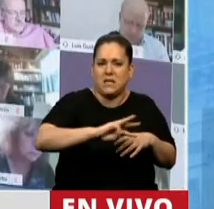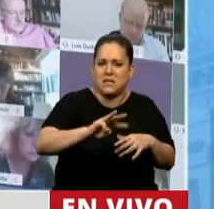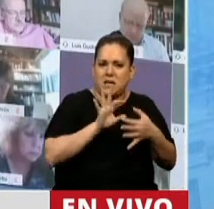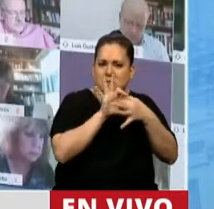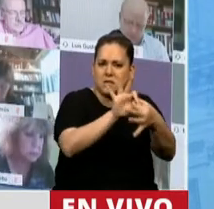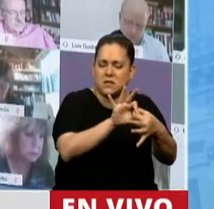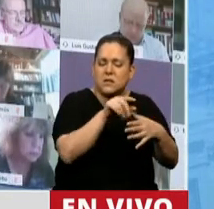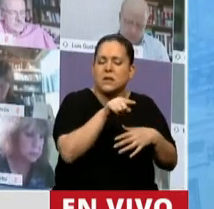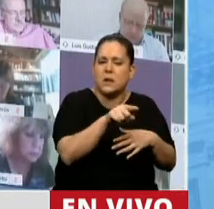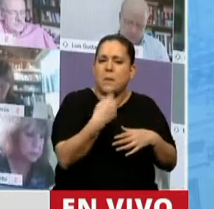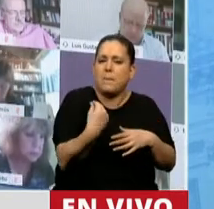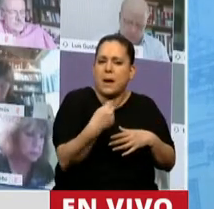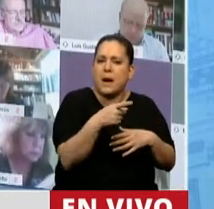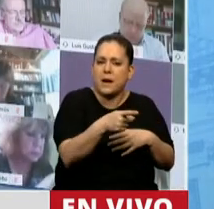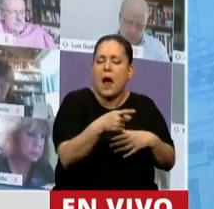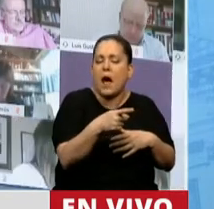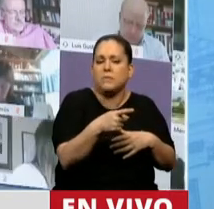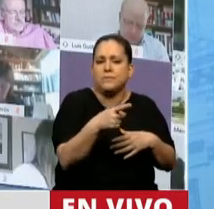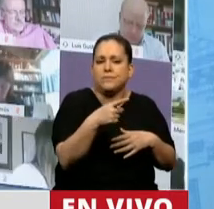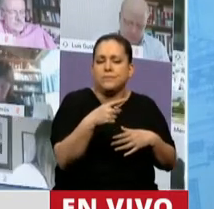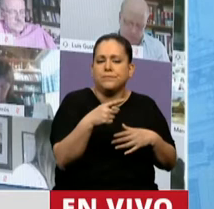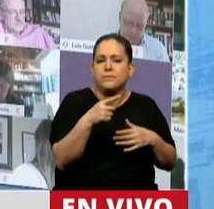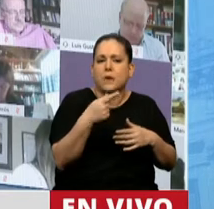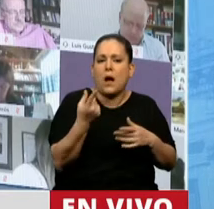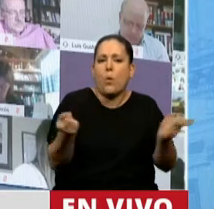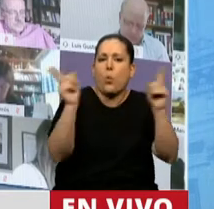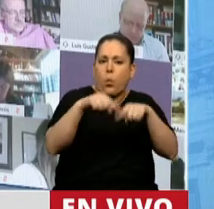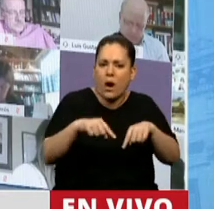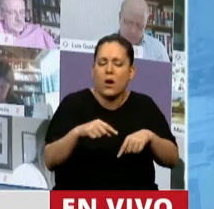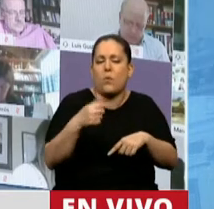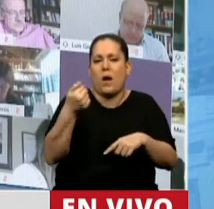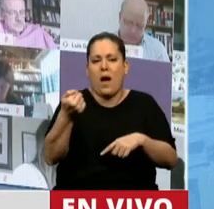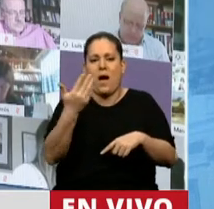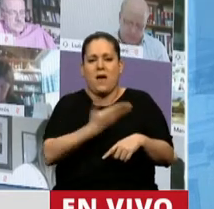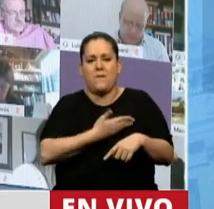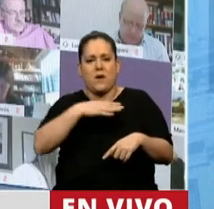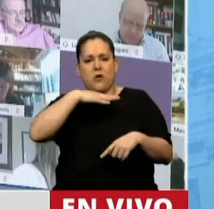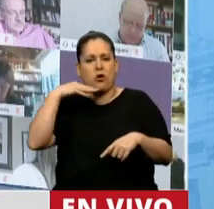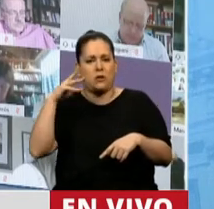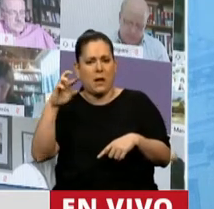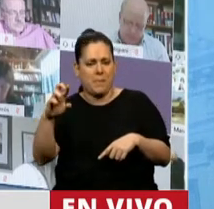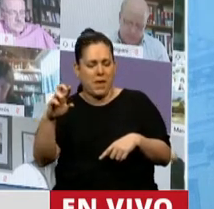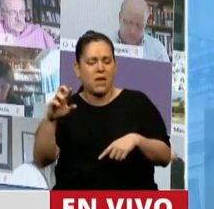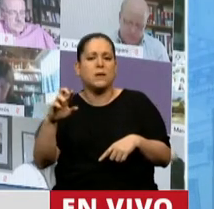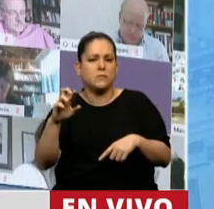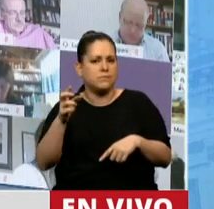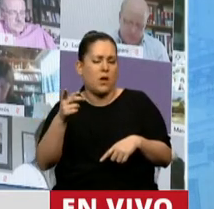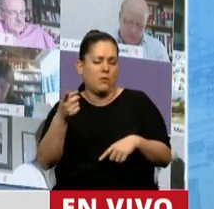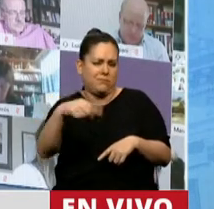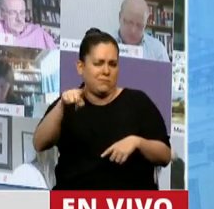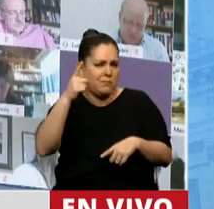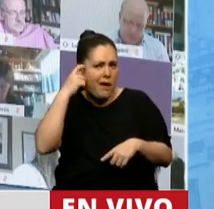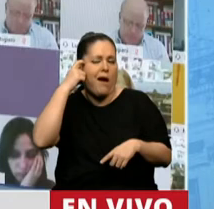previsional, para consolidar en definitiva el retorno de las AFJP. No hace falta recordar,